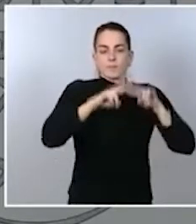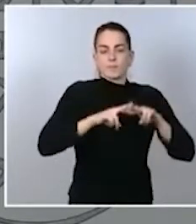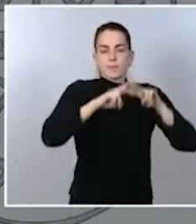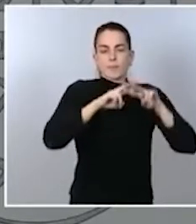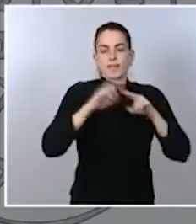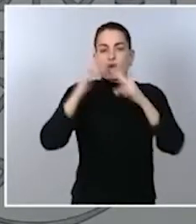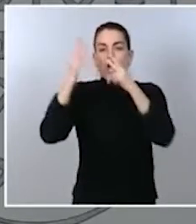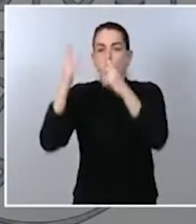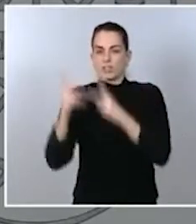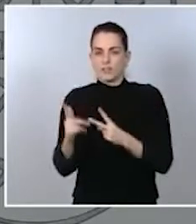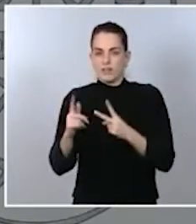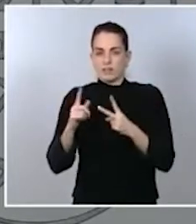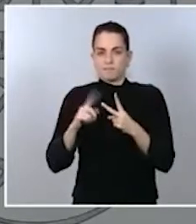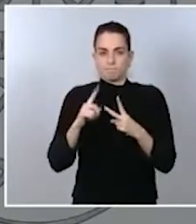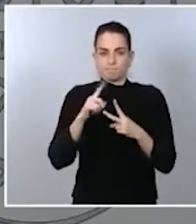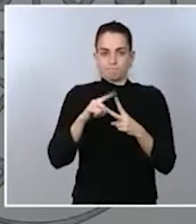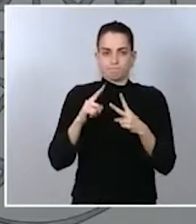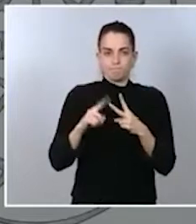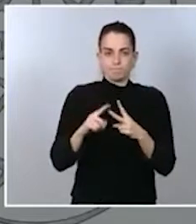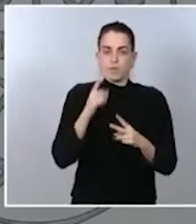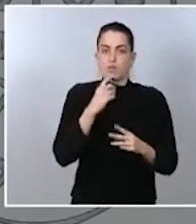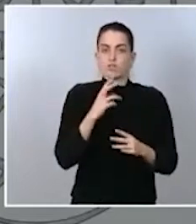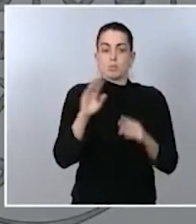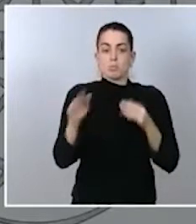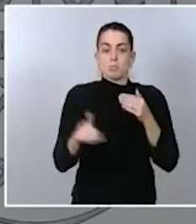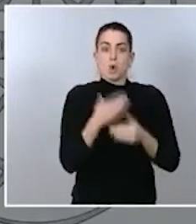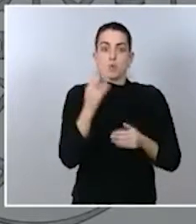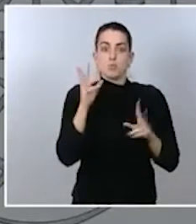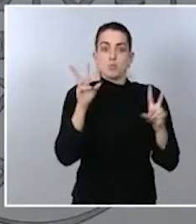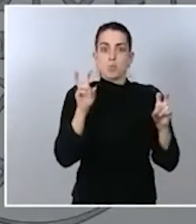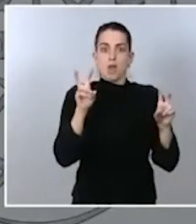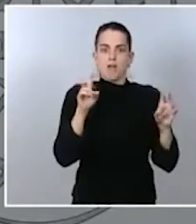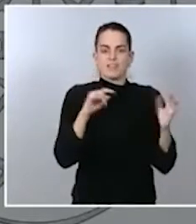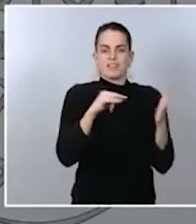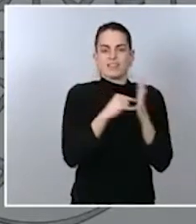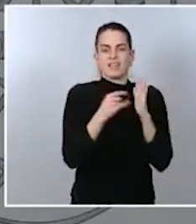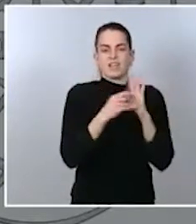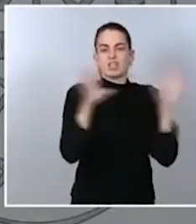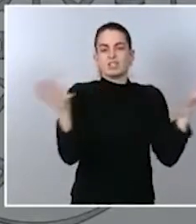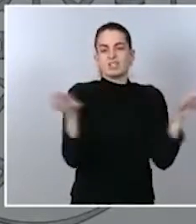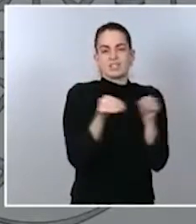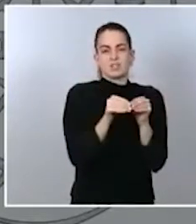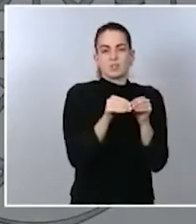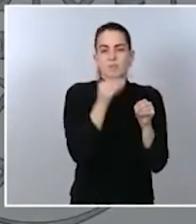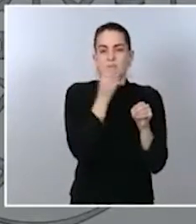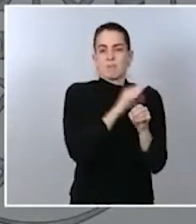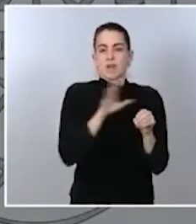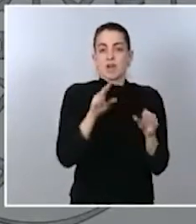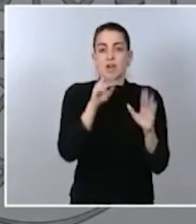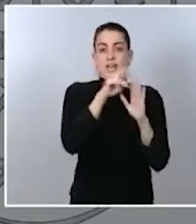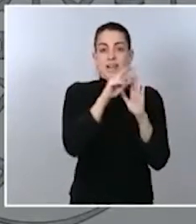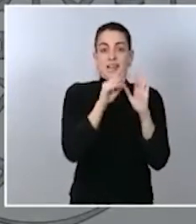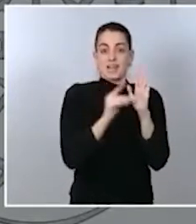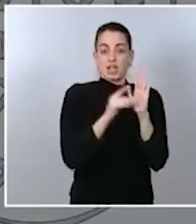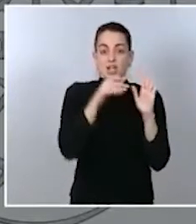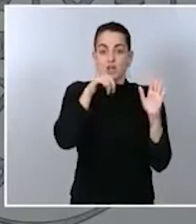Son novedades de carácter muy técnico y le puedo resumir solo que este Real Decreto que se aprueba